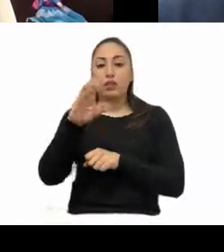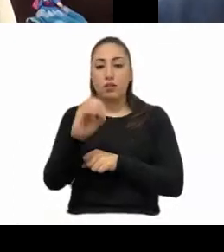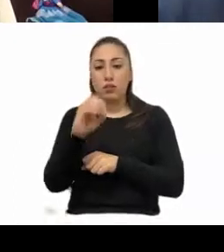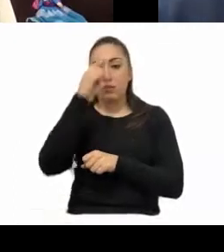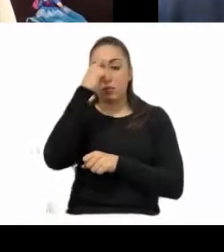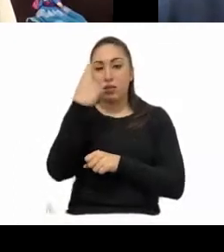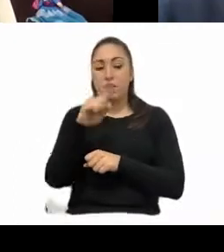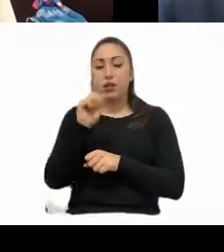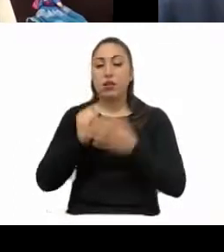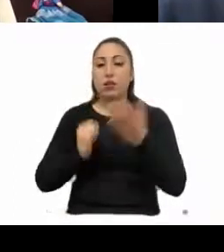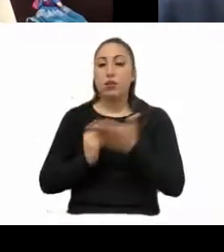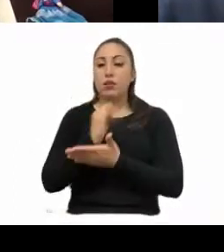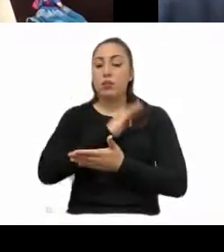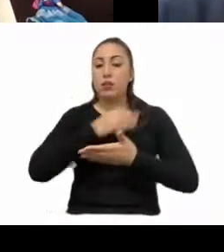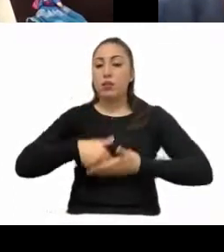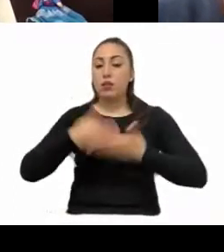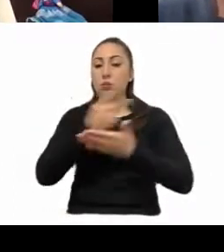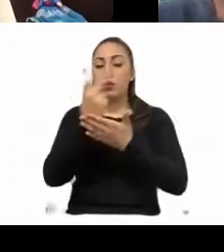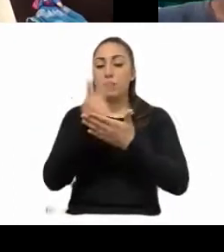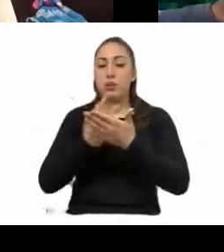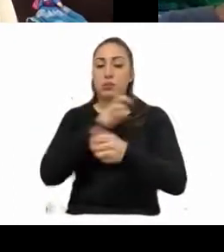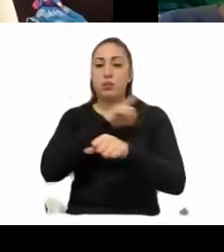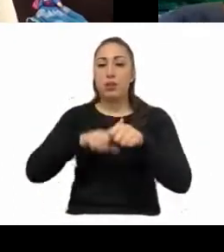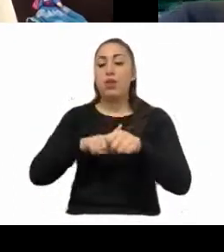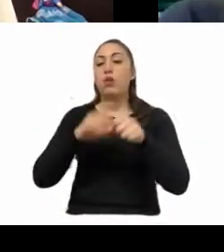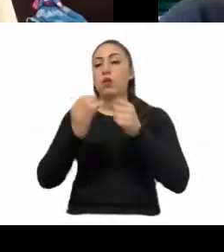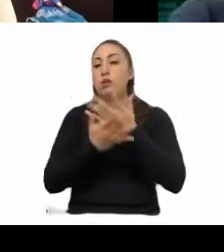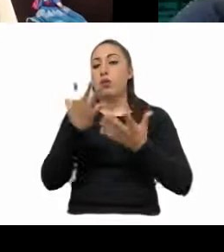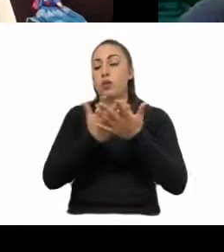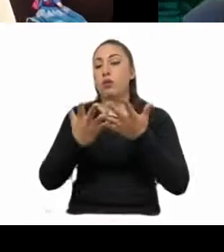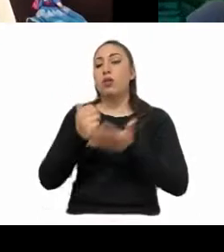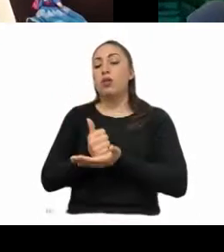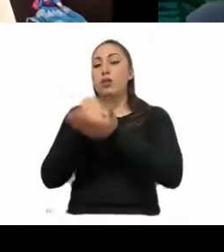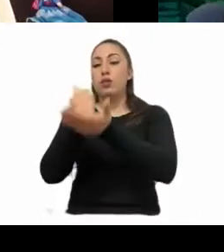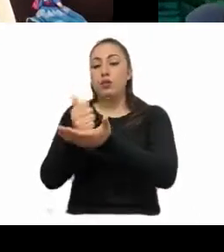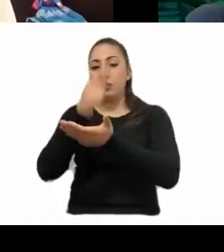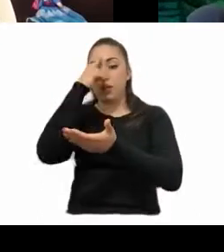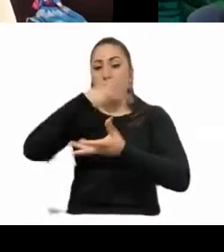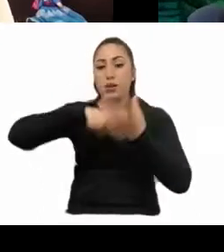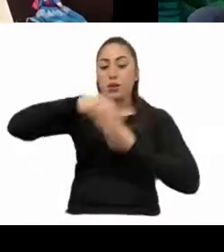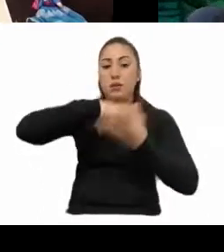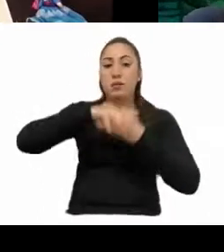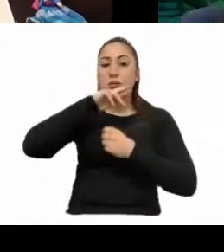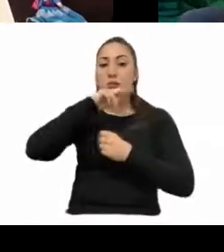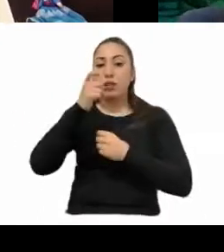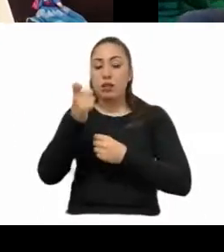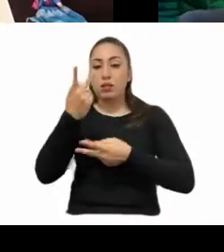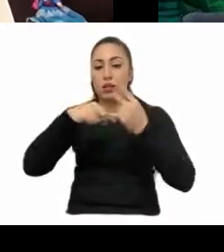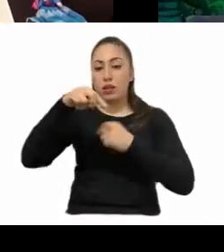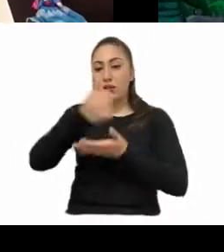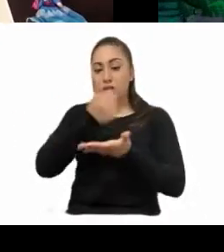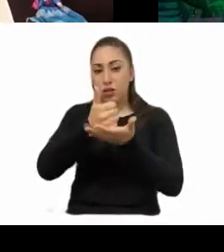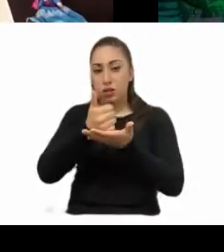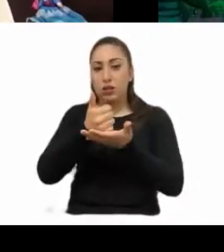establecimiento de programas o acciones especiales para incentivar la recuperación y reactivación económica de la economía local